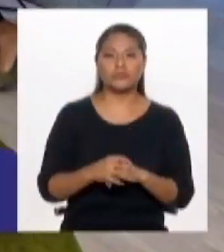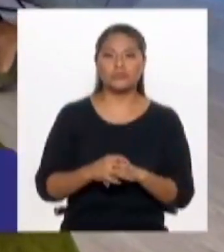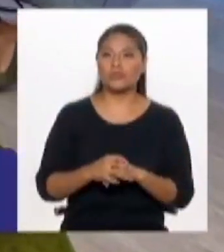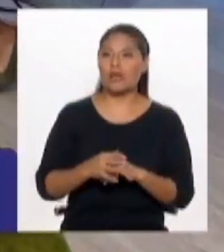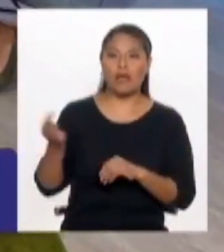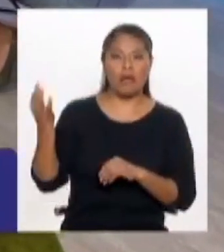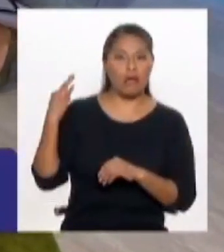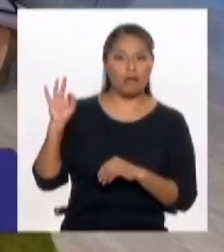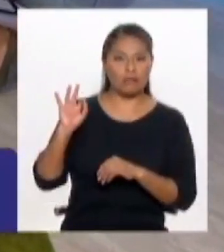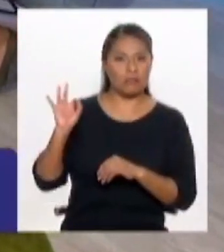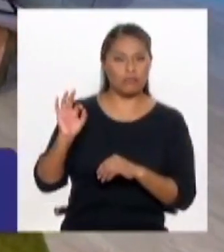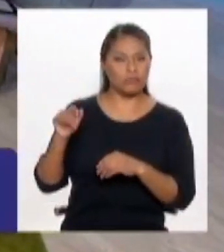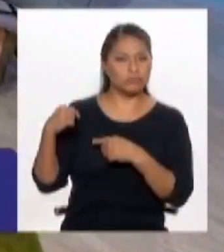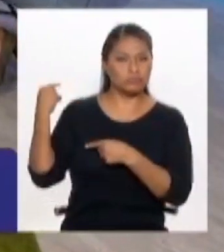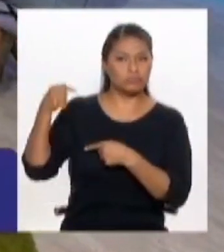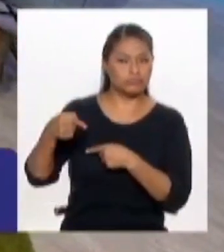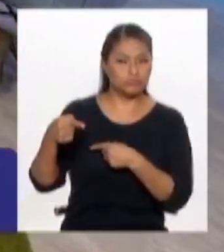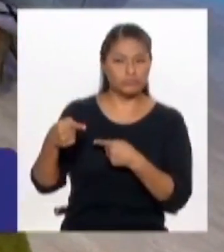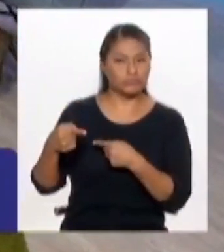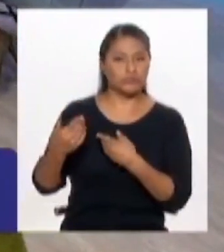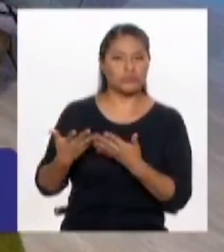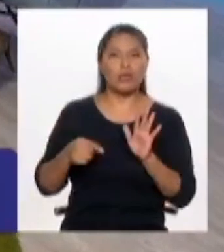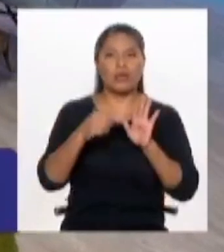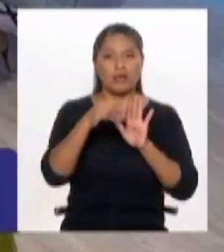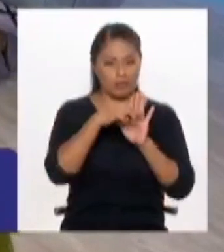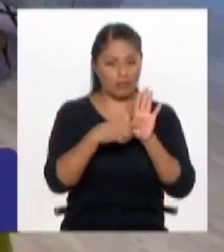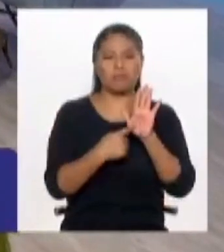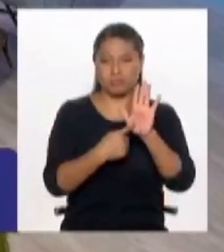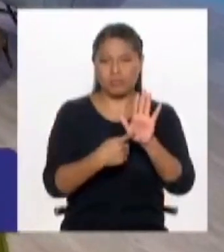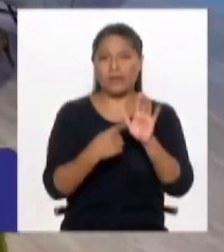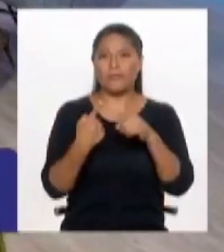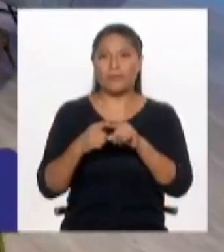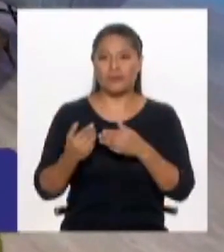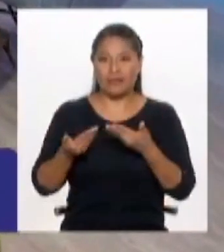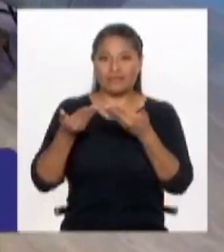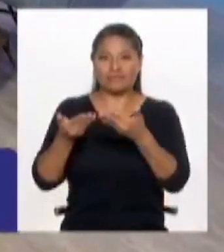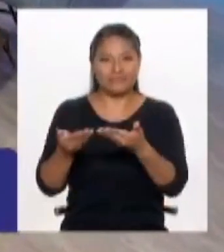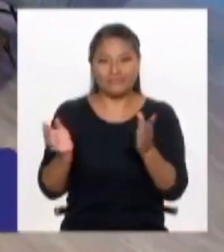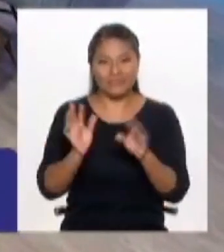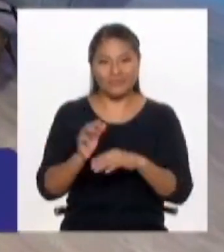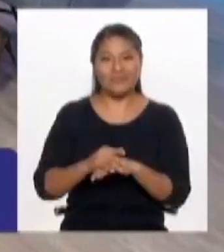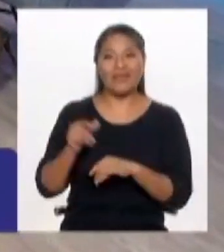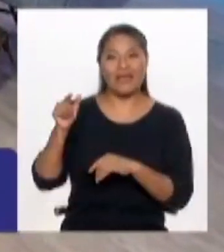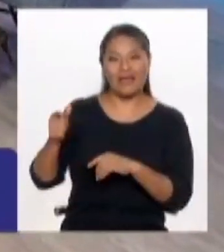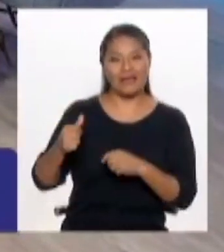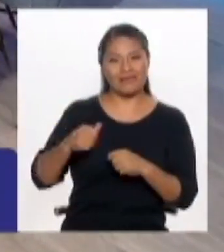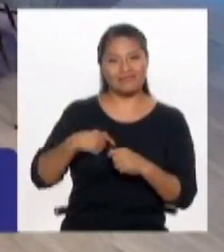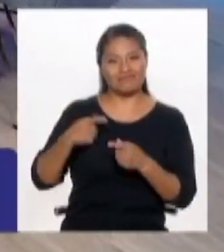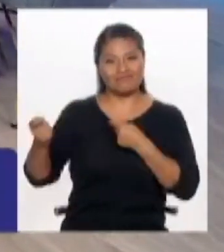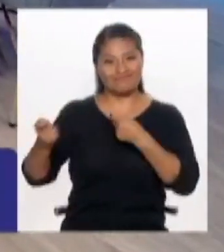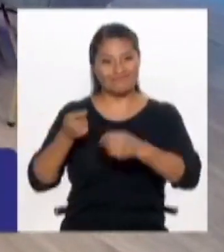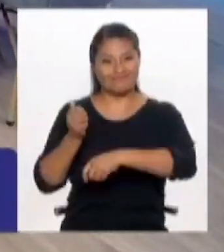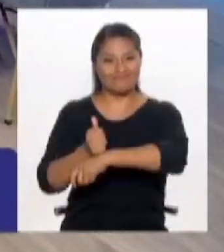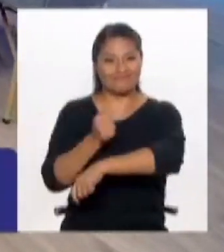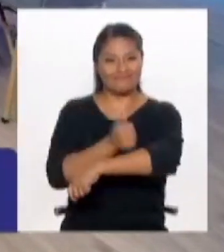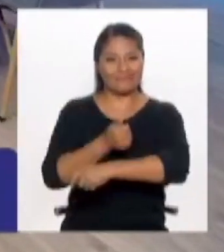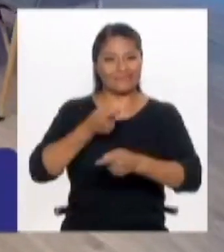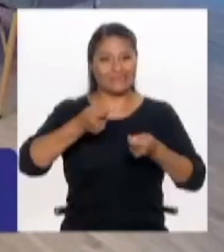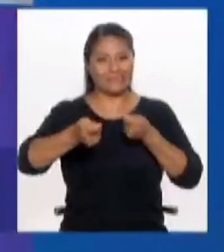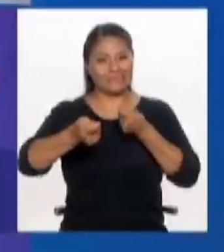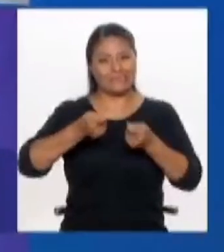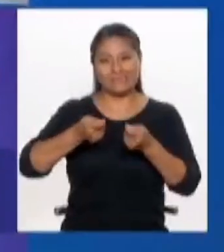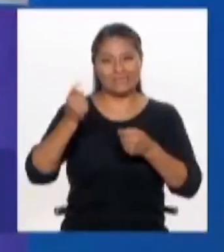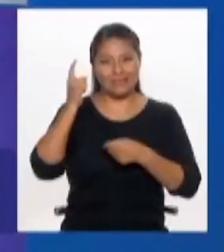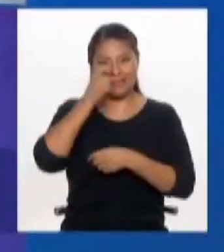ejecutar. Sí, ahí hay un problema. preencutaron, pero no se ejecutaron. Y ha habido ahí un problema de gestión complicada. La